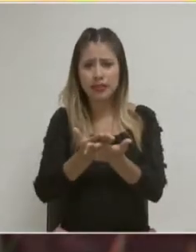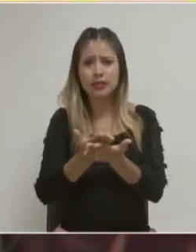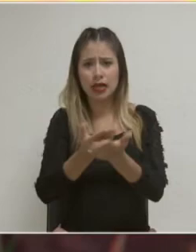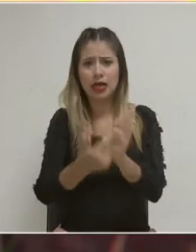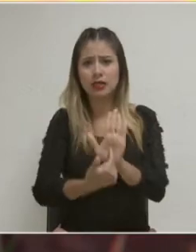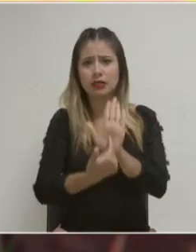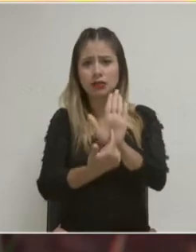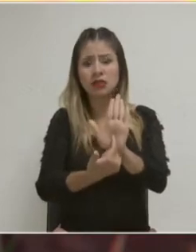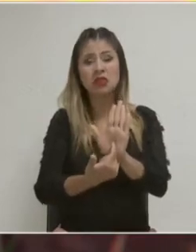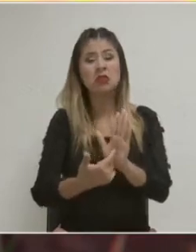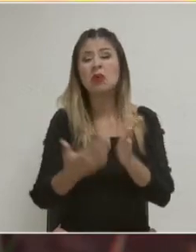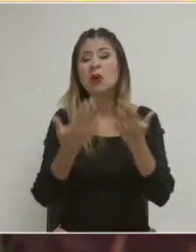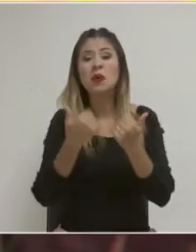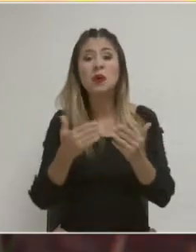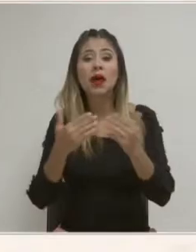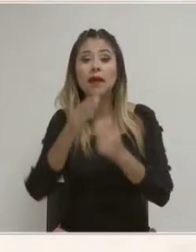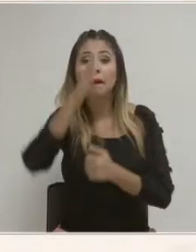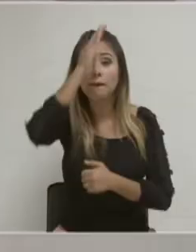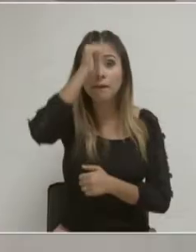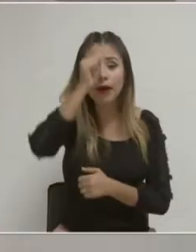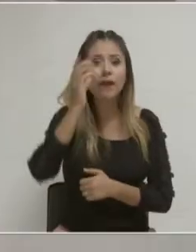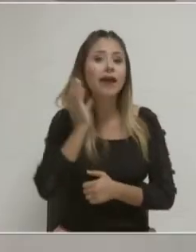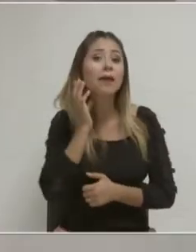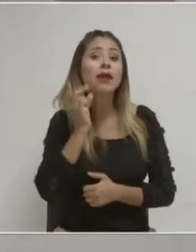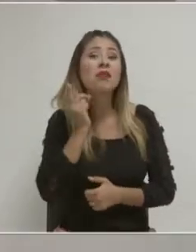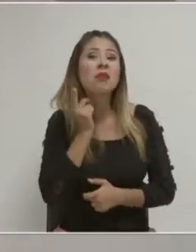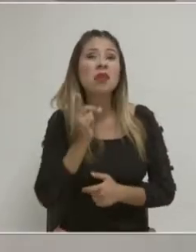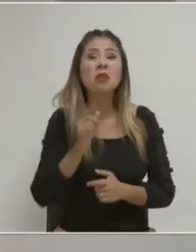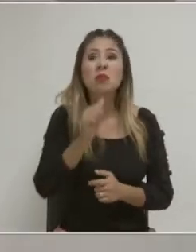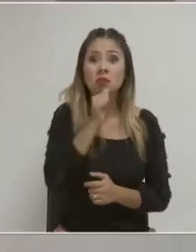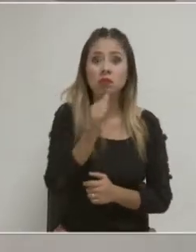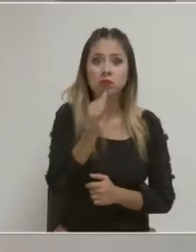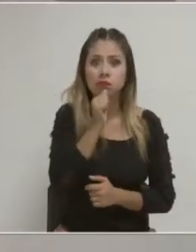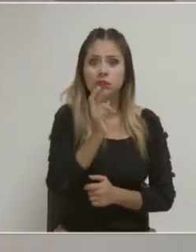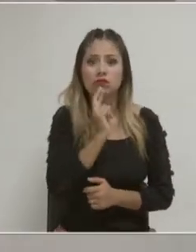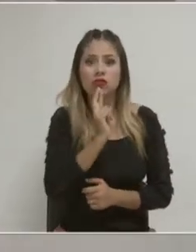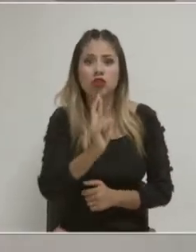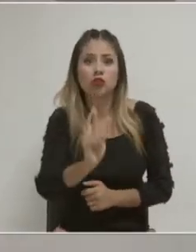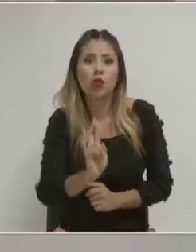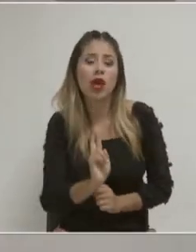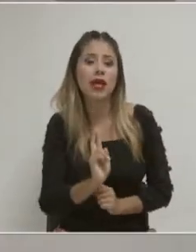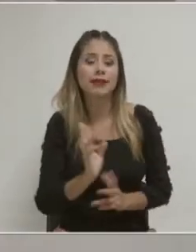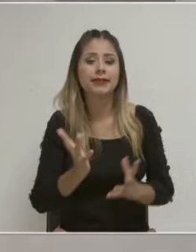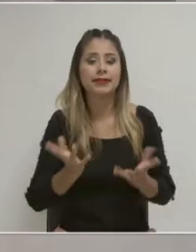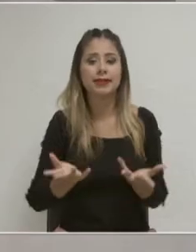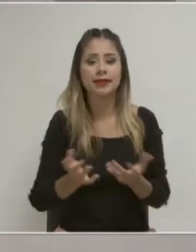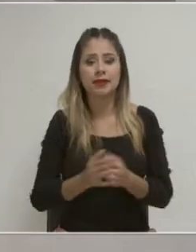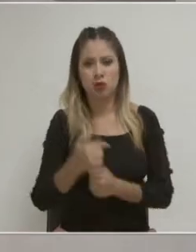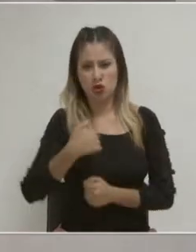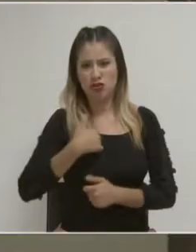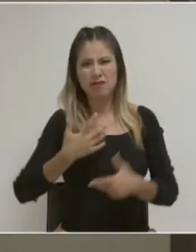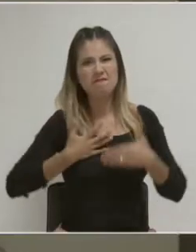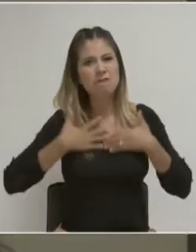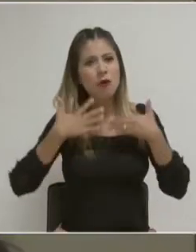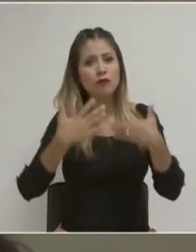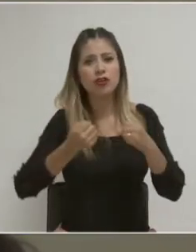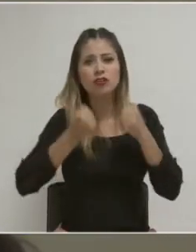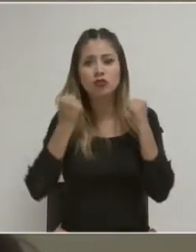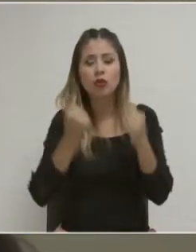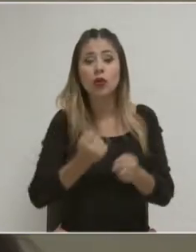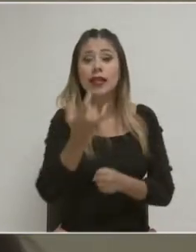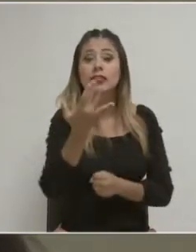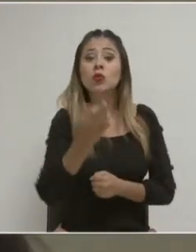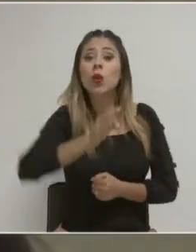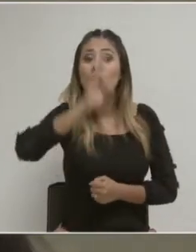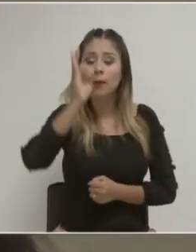terminado de poner de acuerdo las cámaras, creo que eso es muy importante. Y yo confío en que esta legislatura de la paridad finalmente,